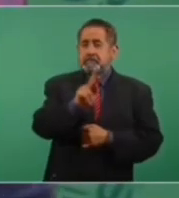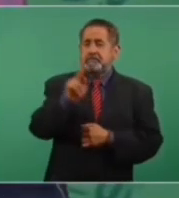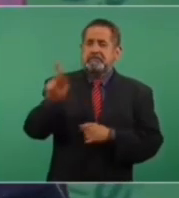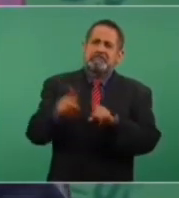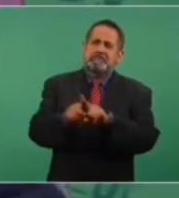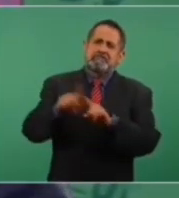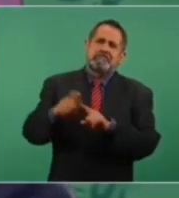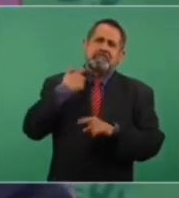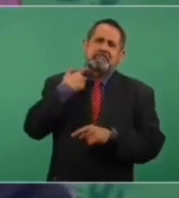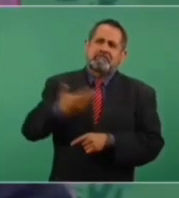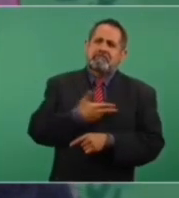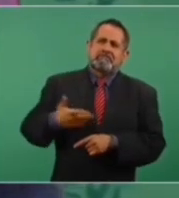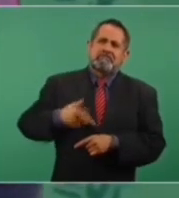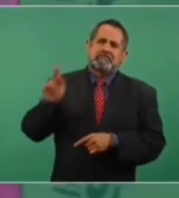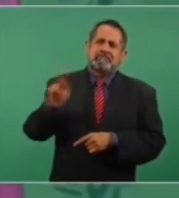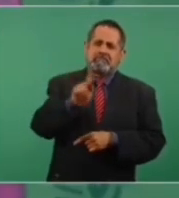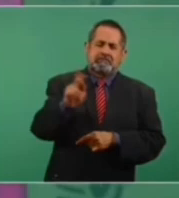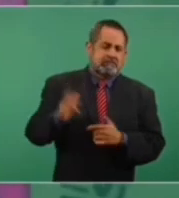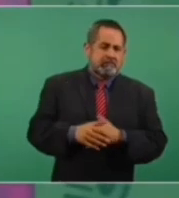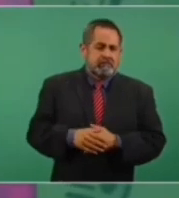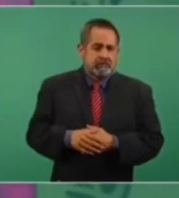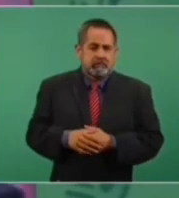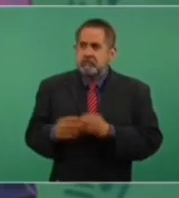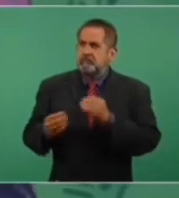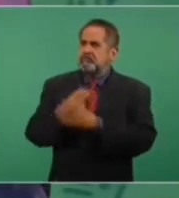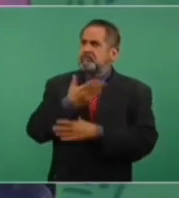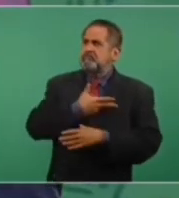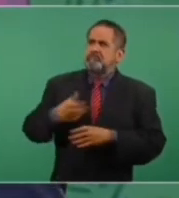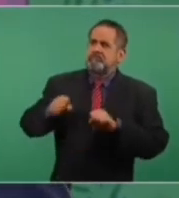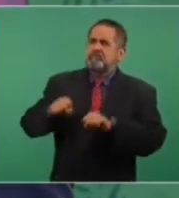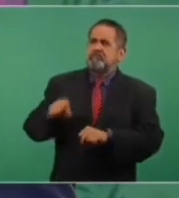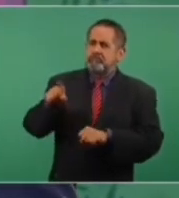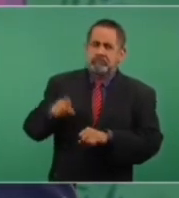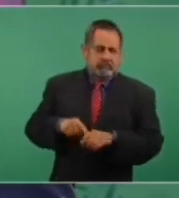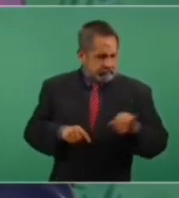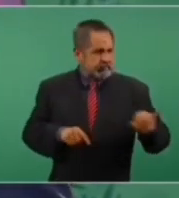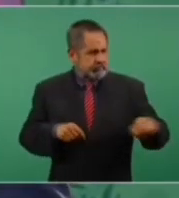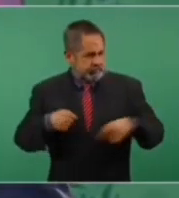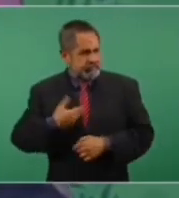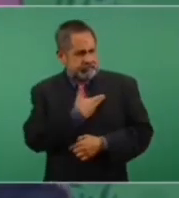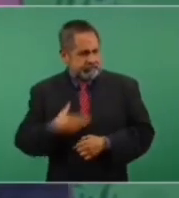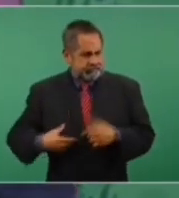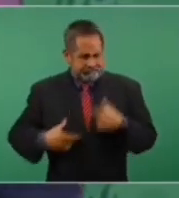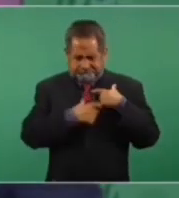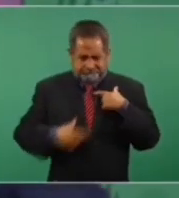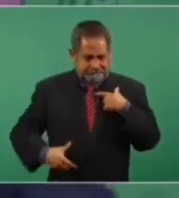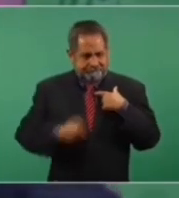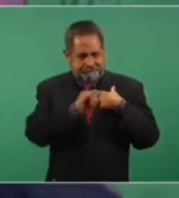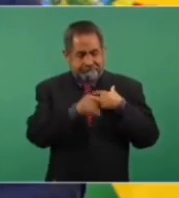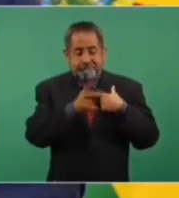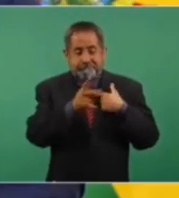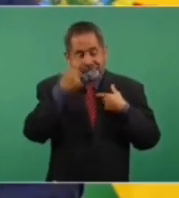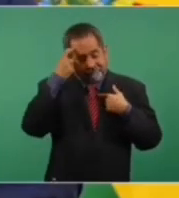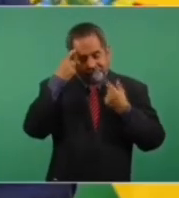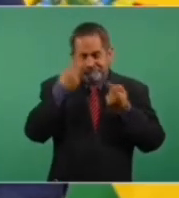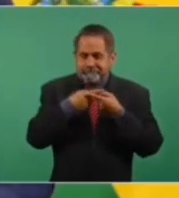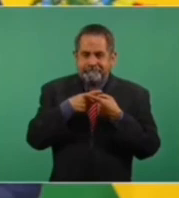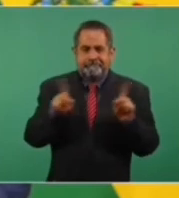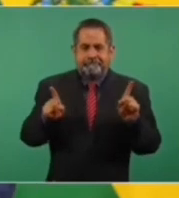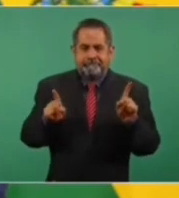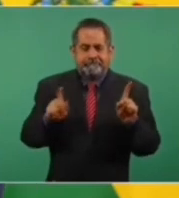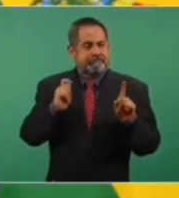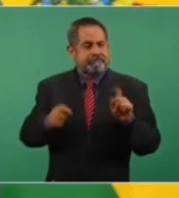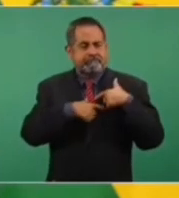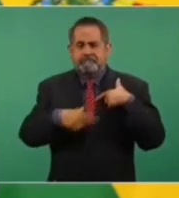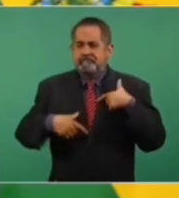que los que se fueron. Dicen, no, ya llegaron al poder, sí, nada más que nosotros tenemos una concepción distinta de